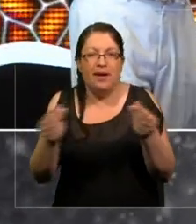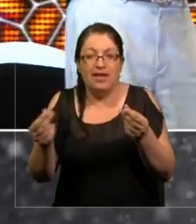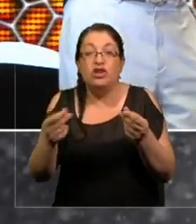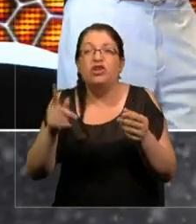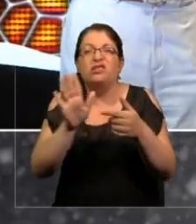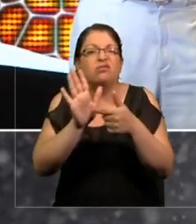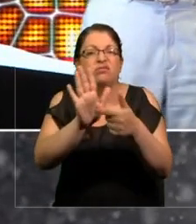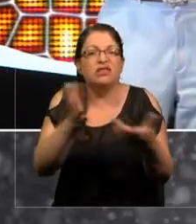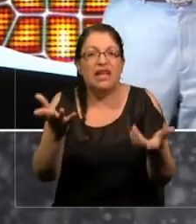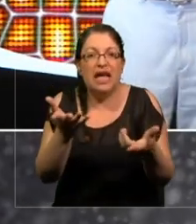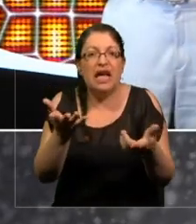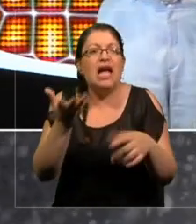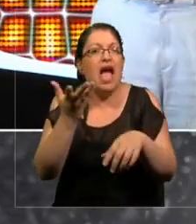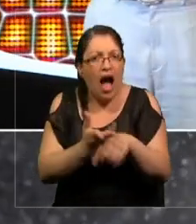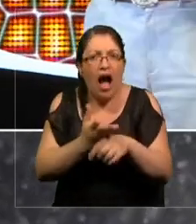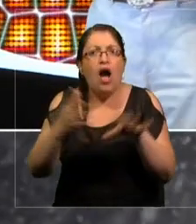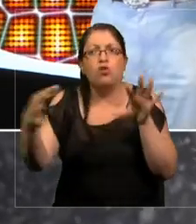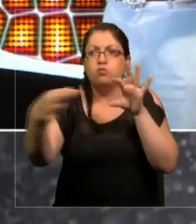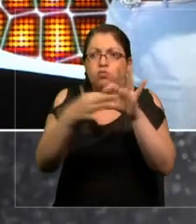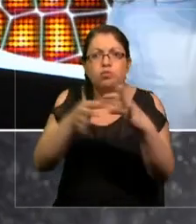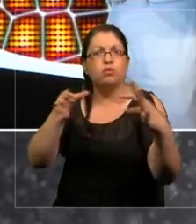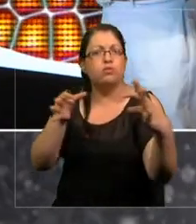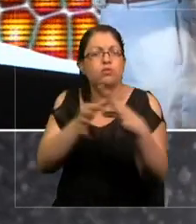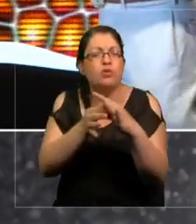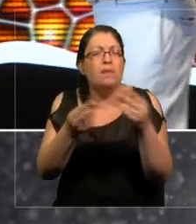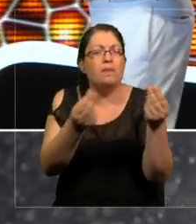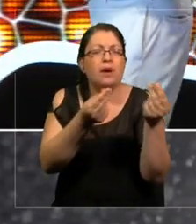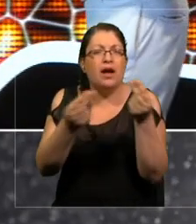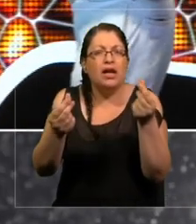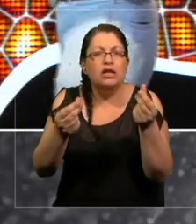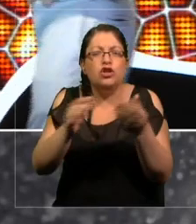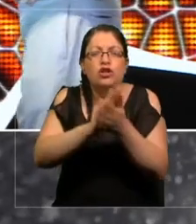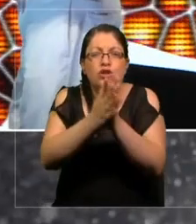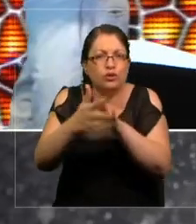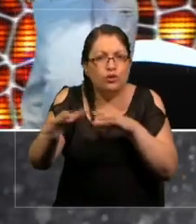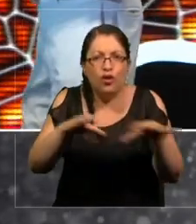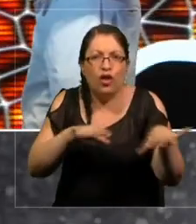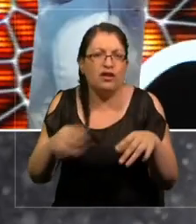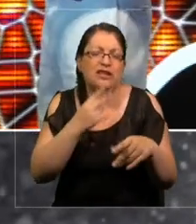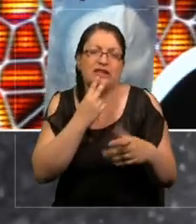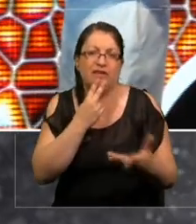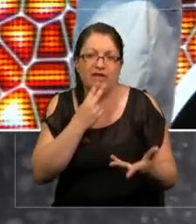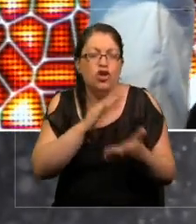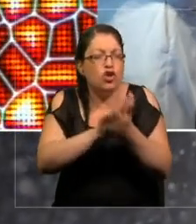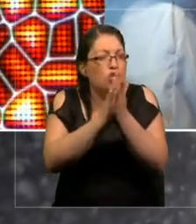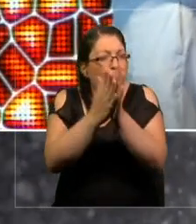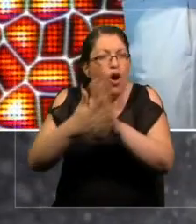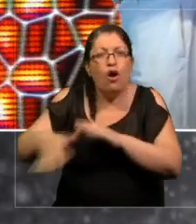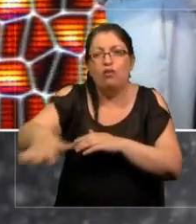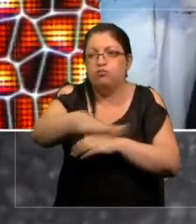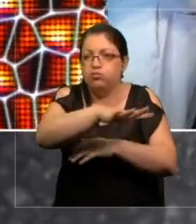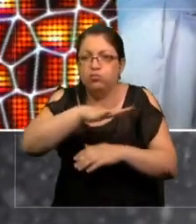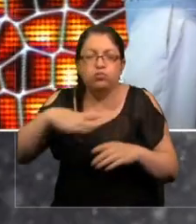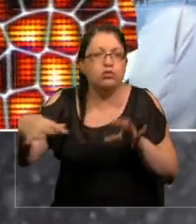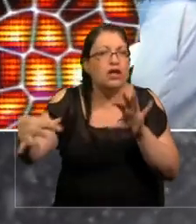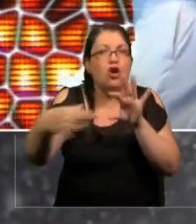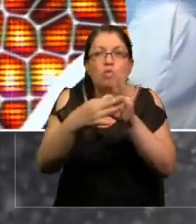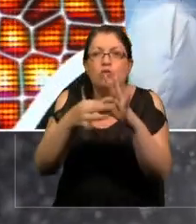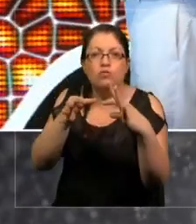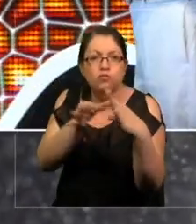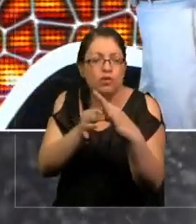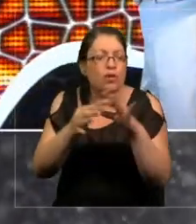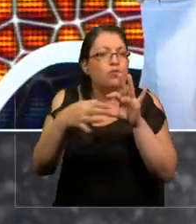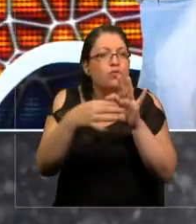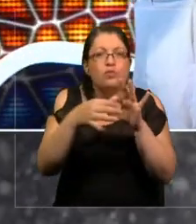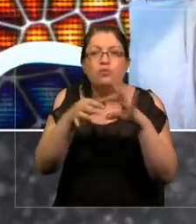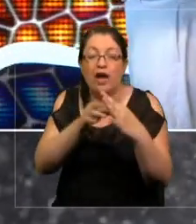esta interconectividad entre toda la vida. Toda la vida es interconectada y sigue las mismas leyes.